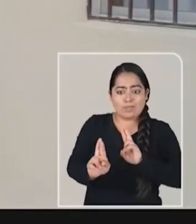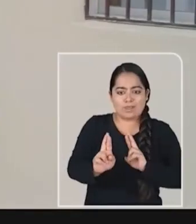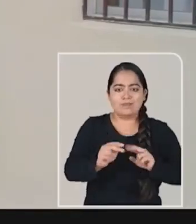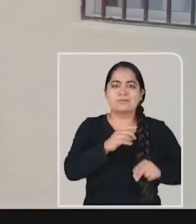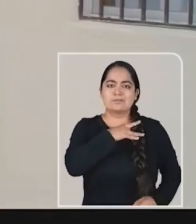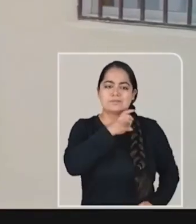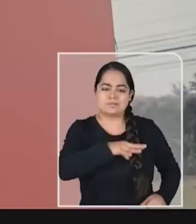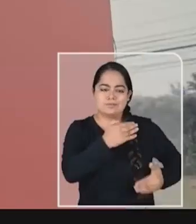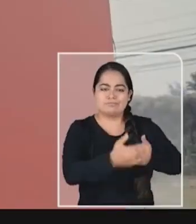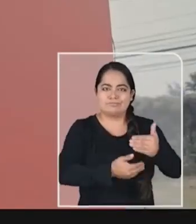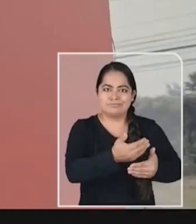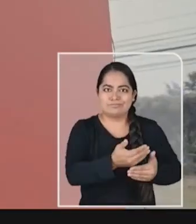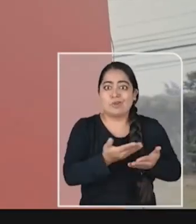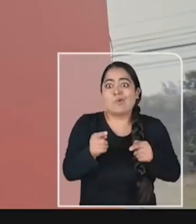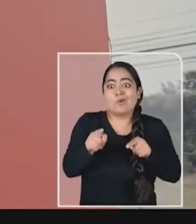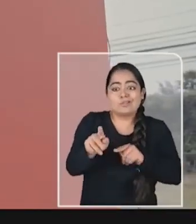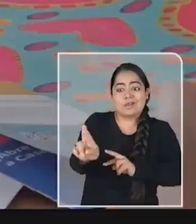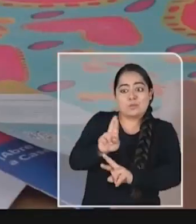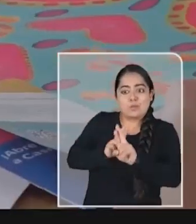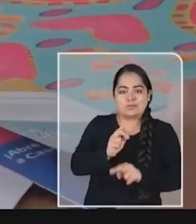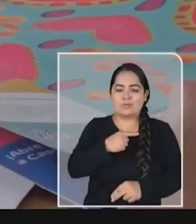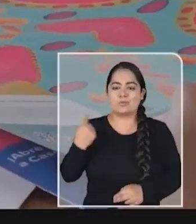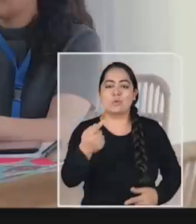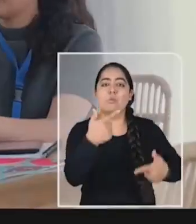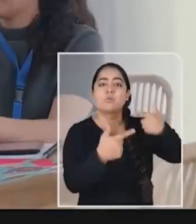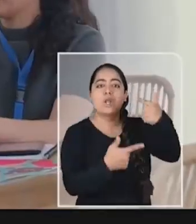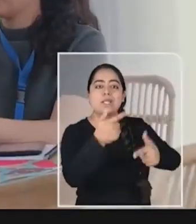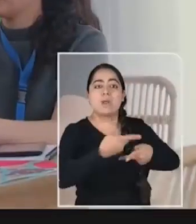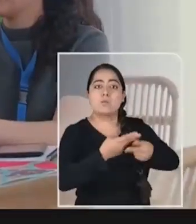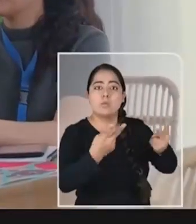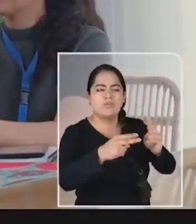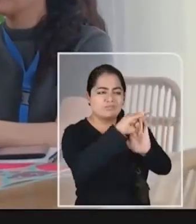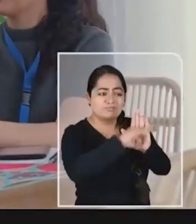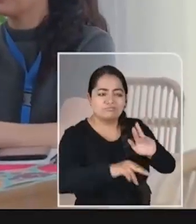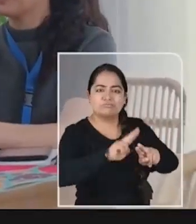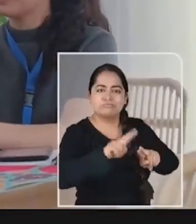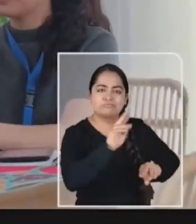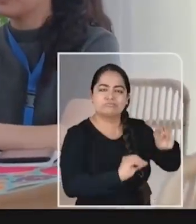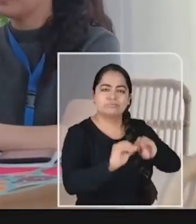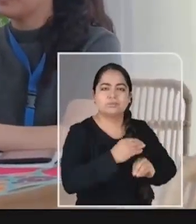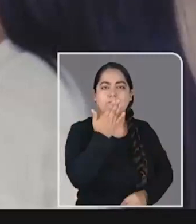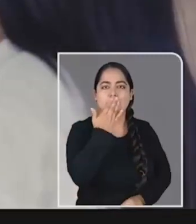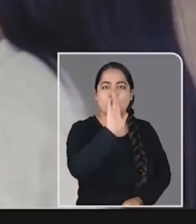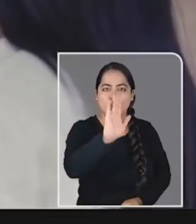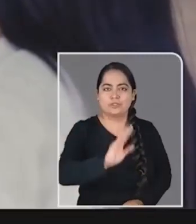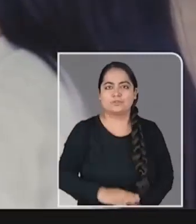tus respuestas. Y con ellas podremos crear mejores políticas públicas.